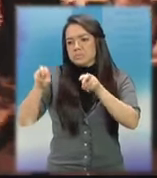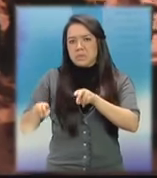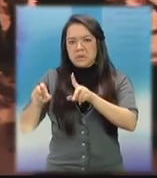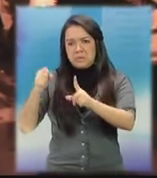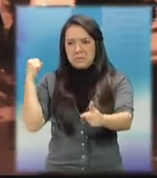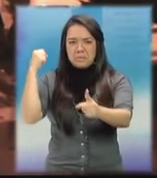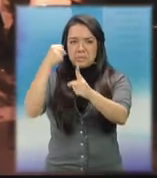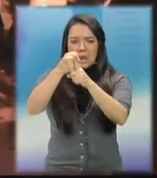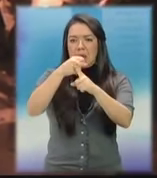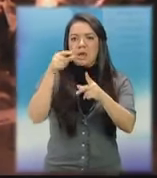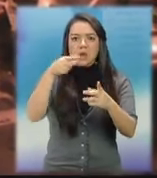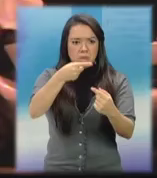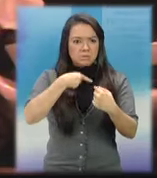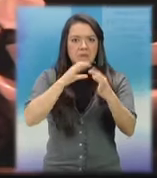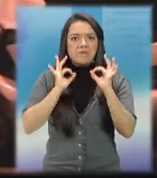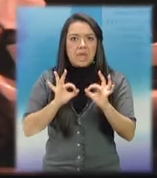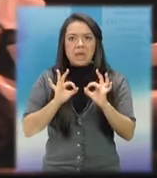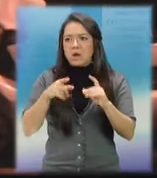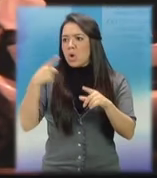único trasladado al hospital.